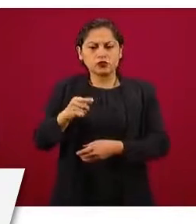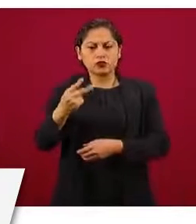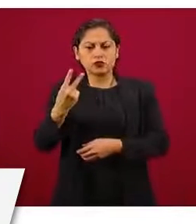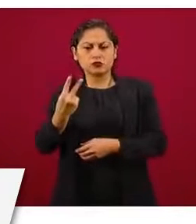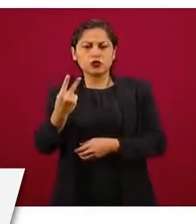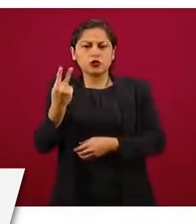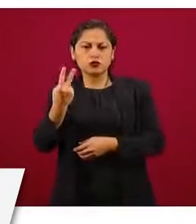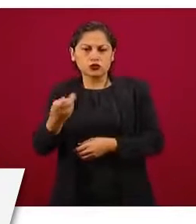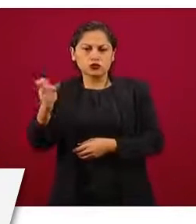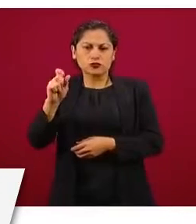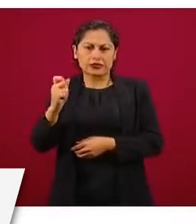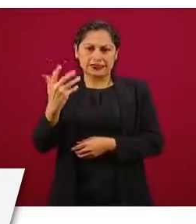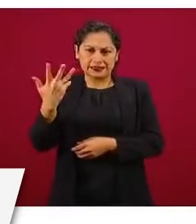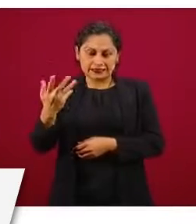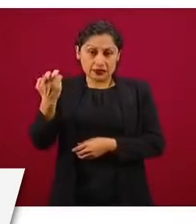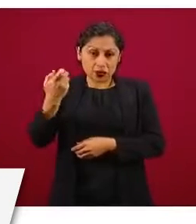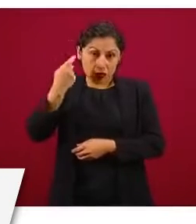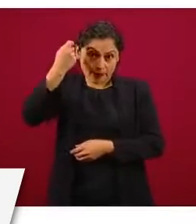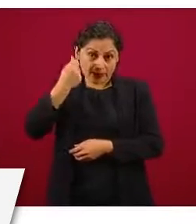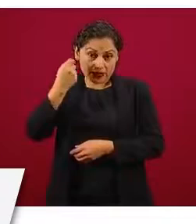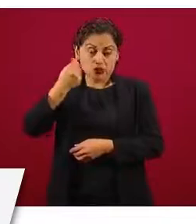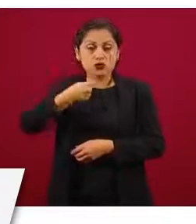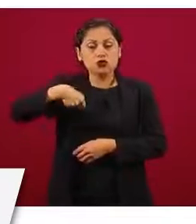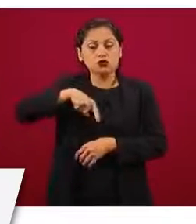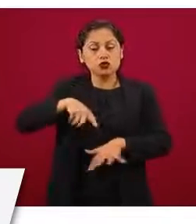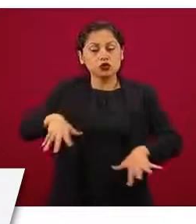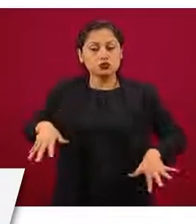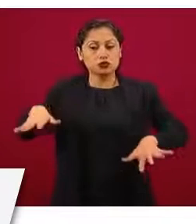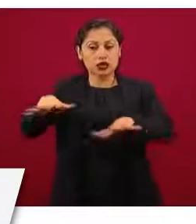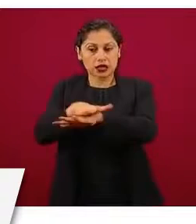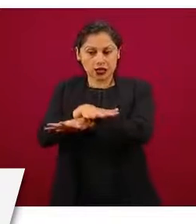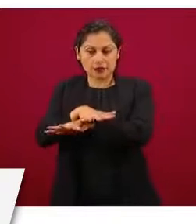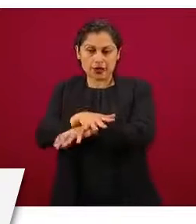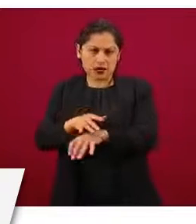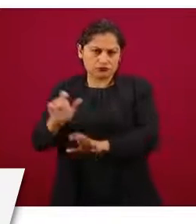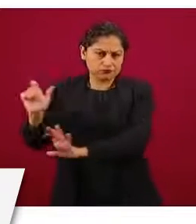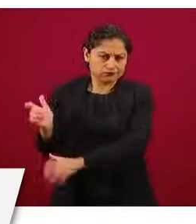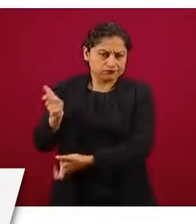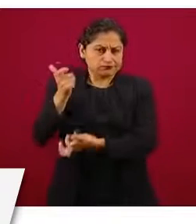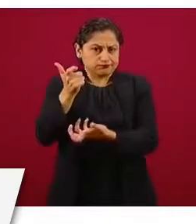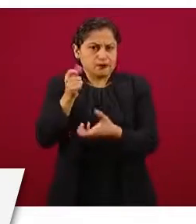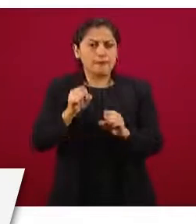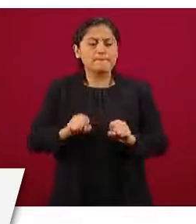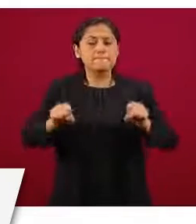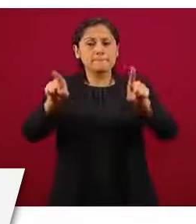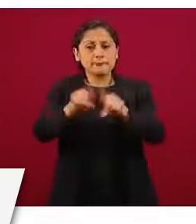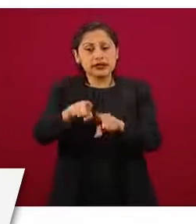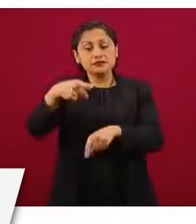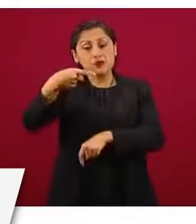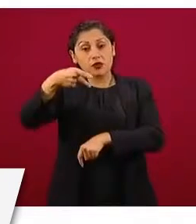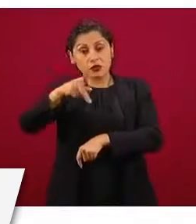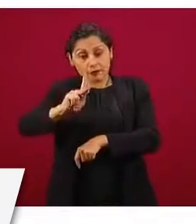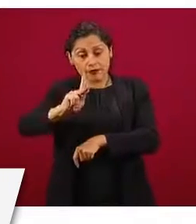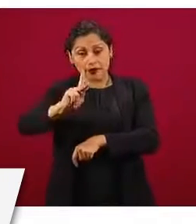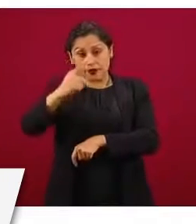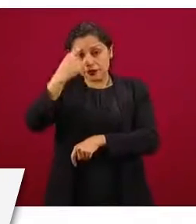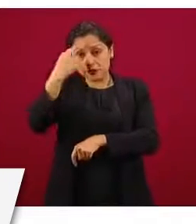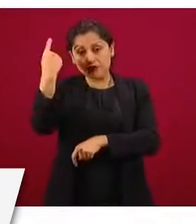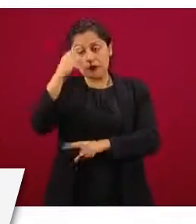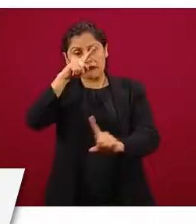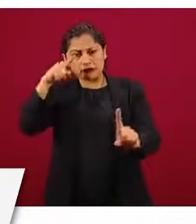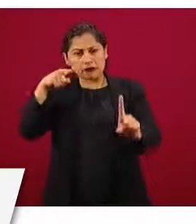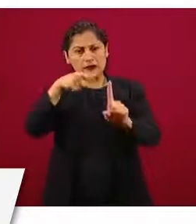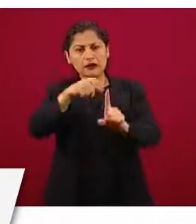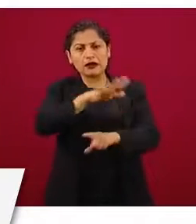directamente a las pensiones, la vamos a recomponer, el monto va a ser idéntico, pero va a ir fundamentalmente a los trabajadores que